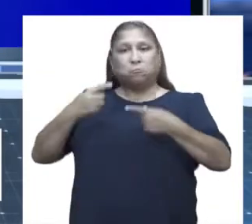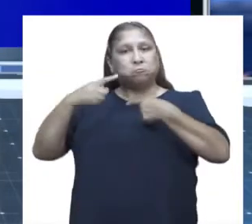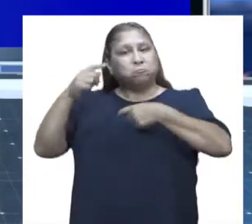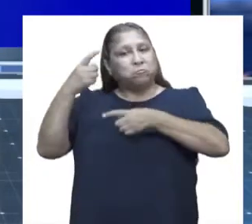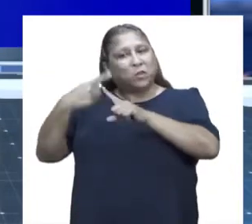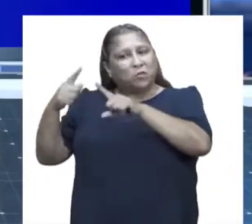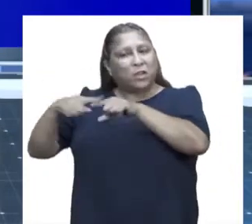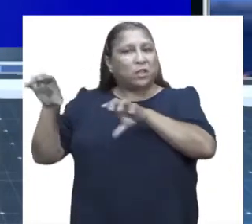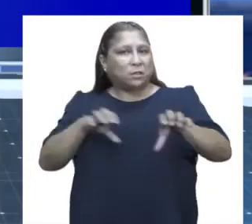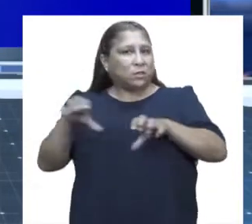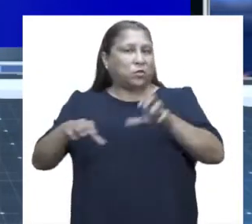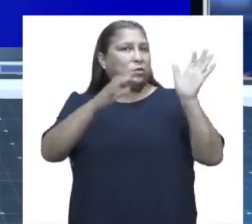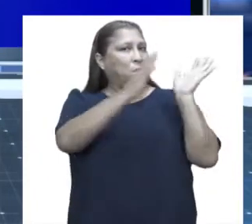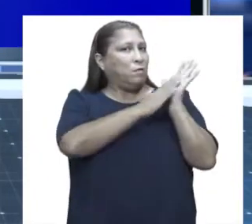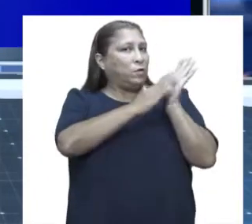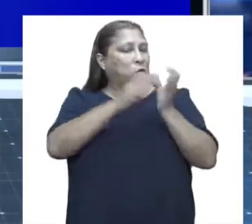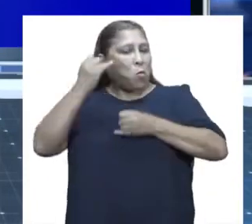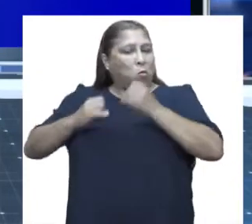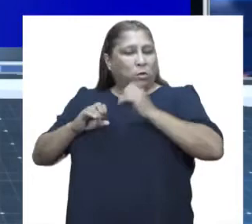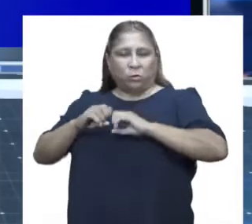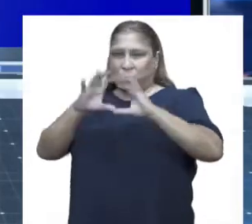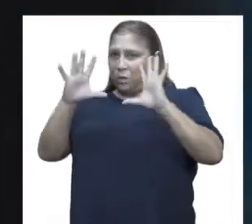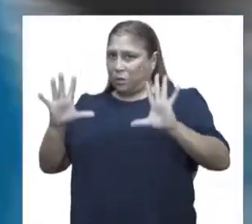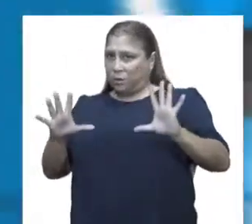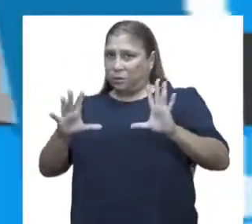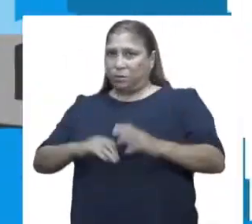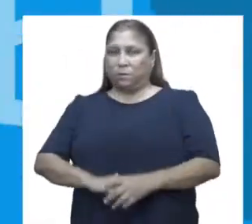acciones que la institución ha realizado en estos últimos días.